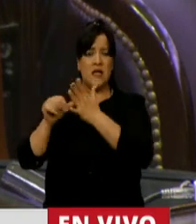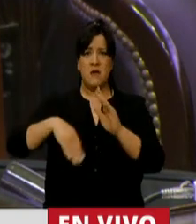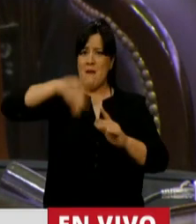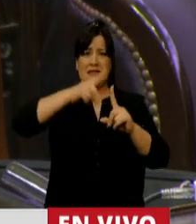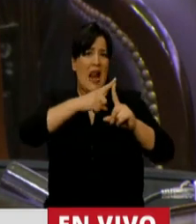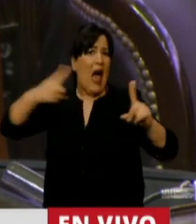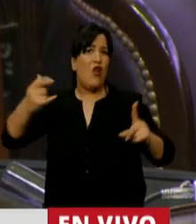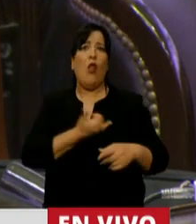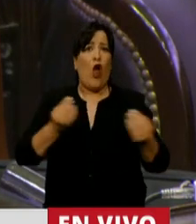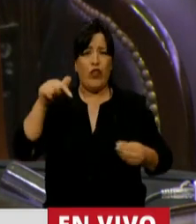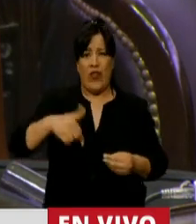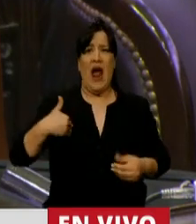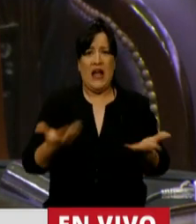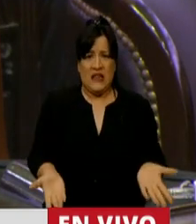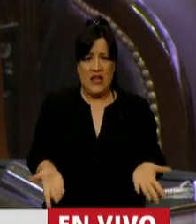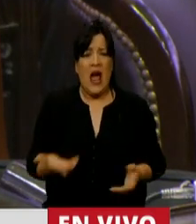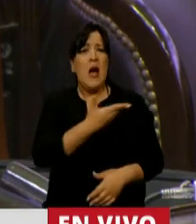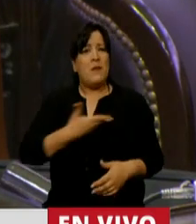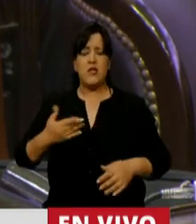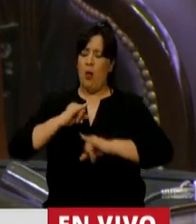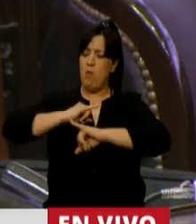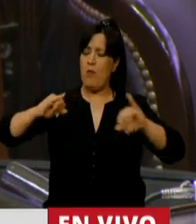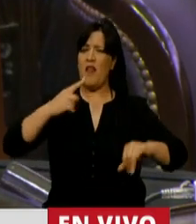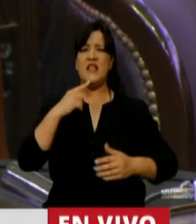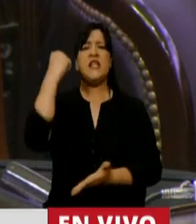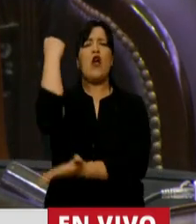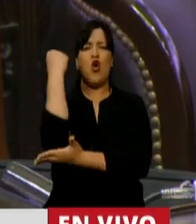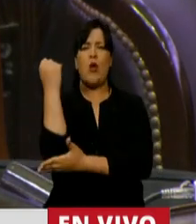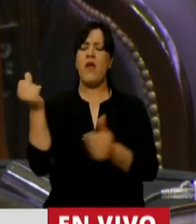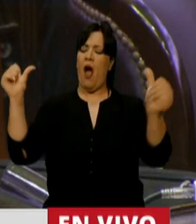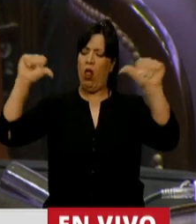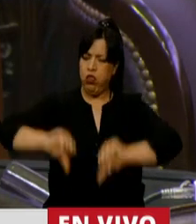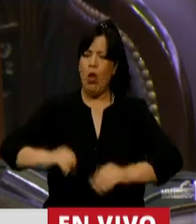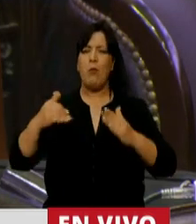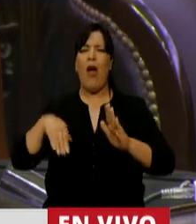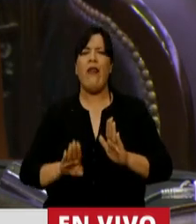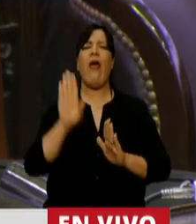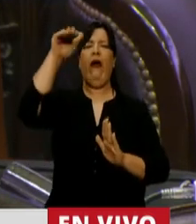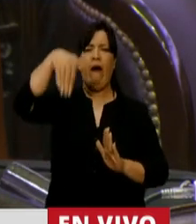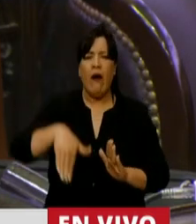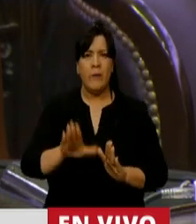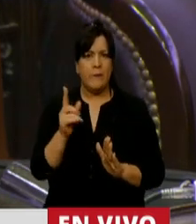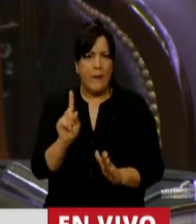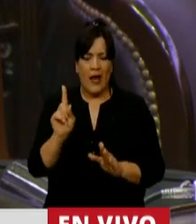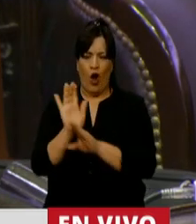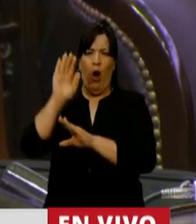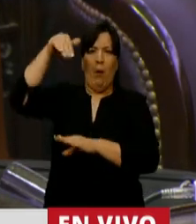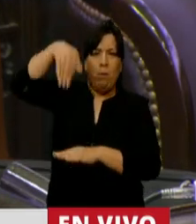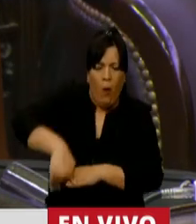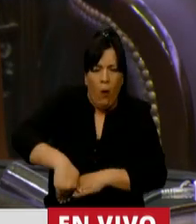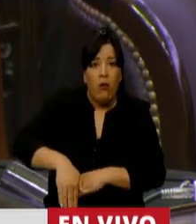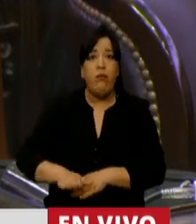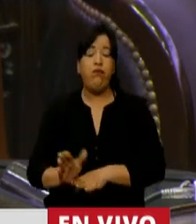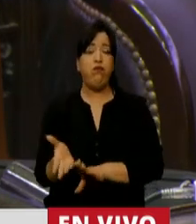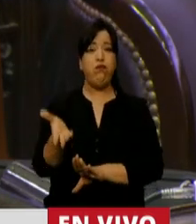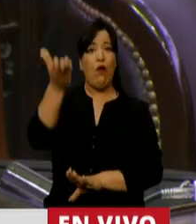El Presidente nos hablaba de que la economía se cae y se levanta, como si en el proceso de caerse y levantarse,